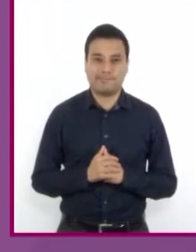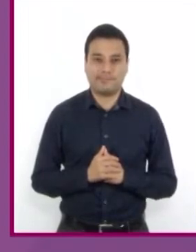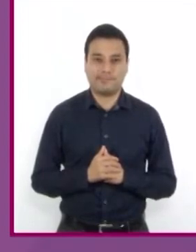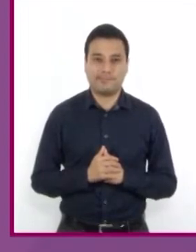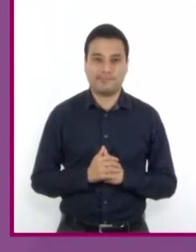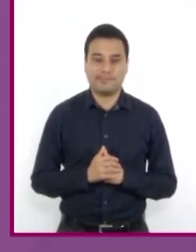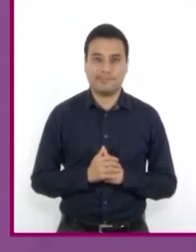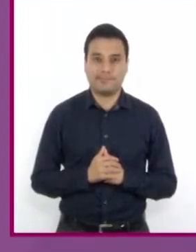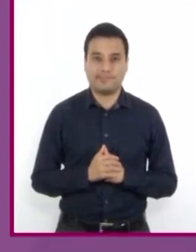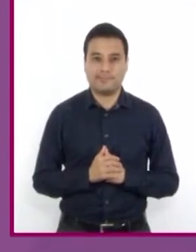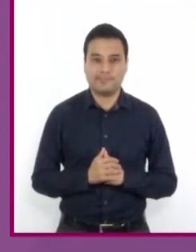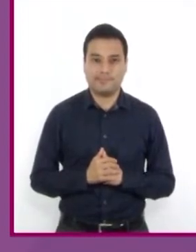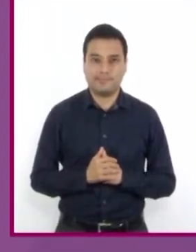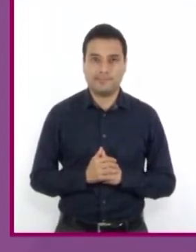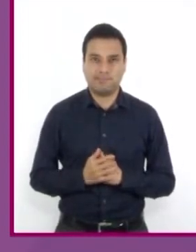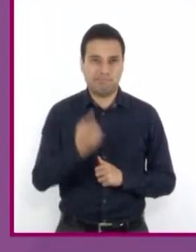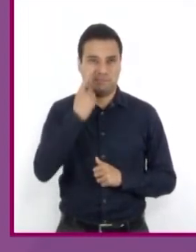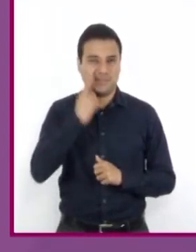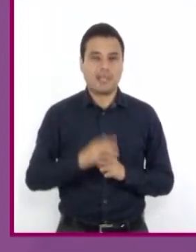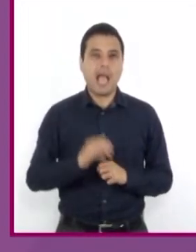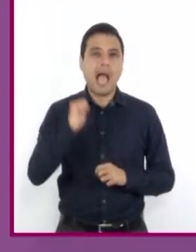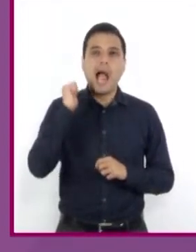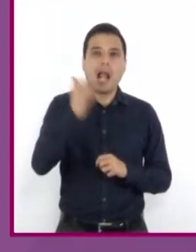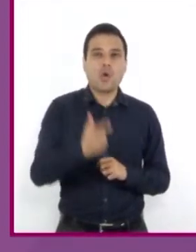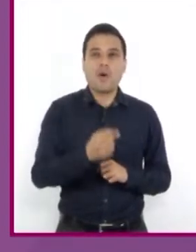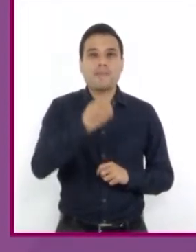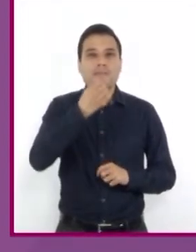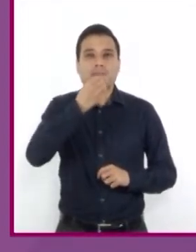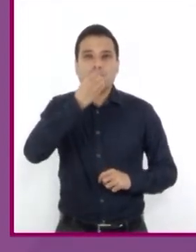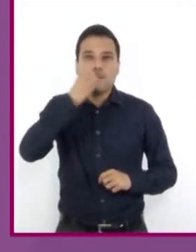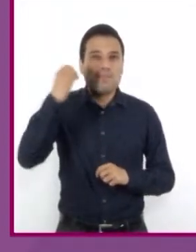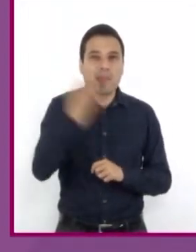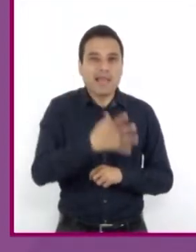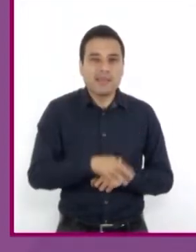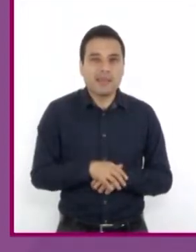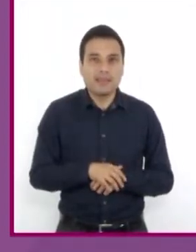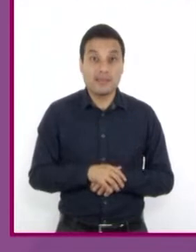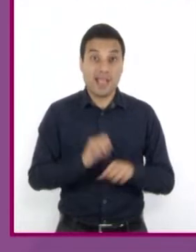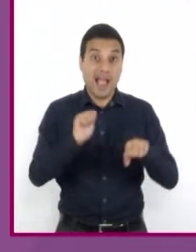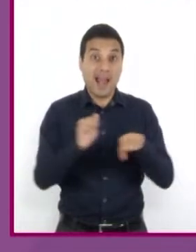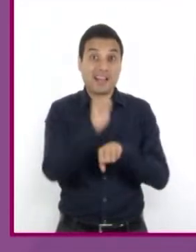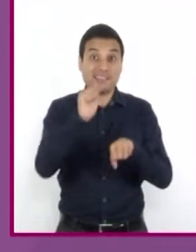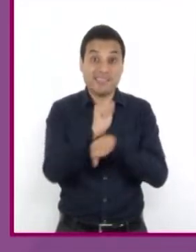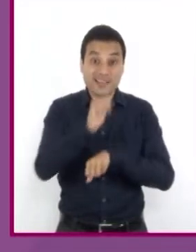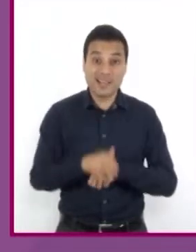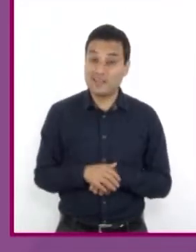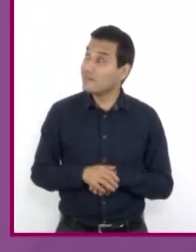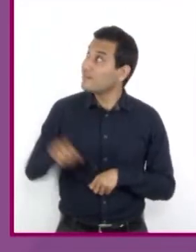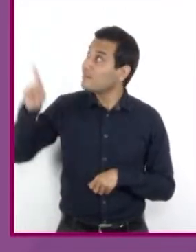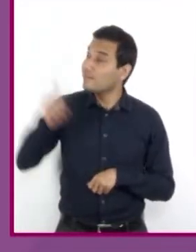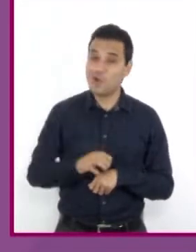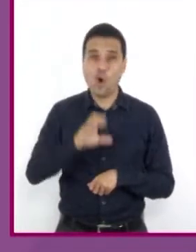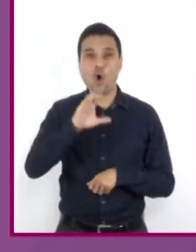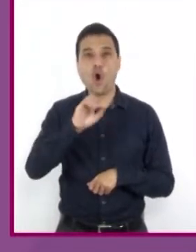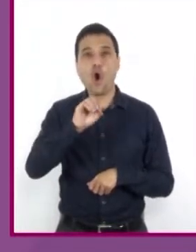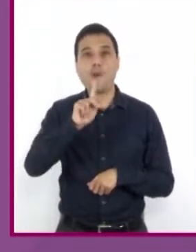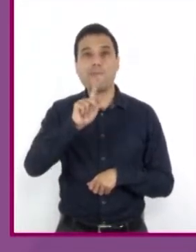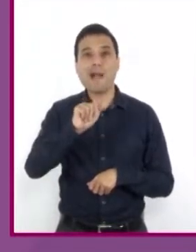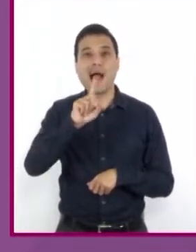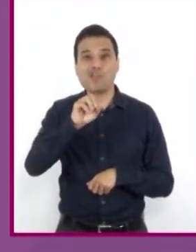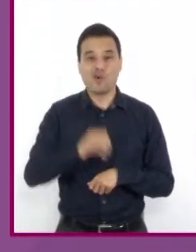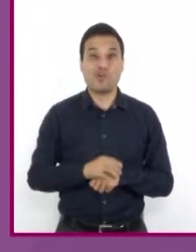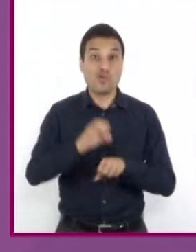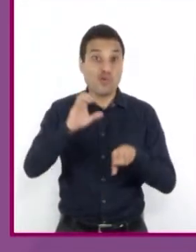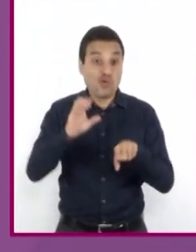Para decir que algo nos parece genial o nos gusta mucho, en Argentina dicen eso está copado, en